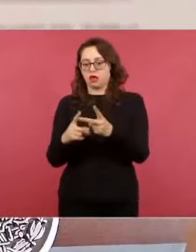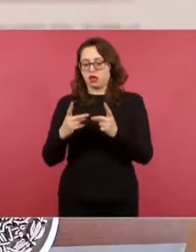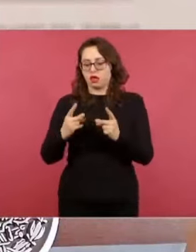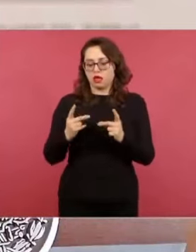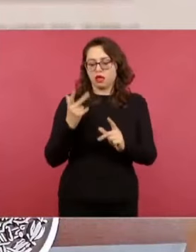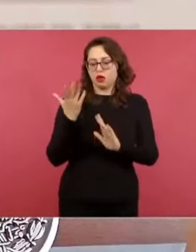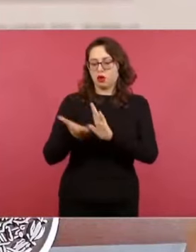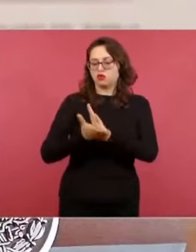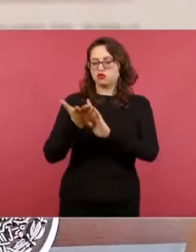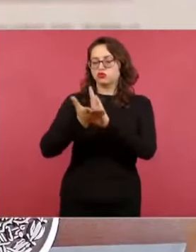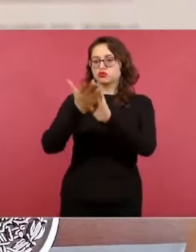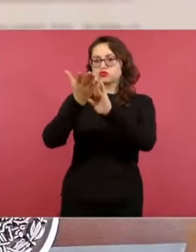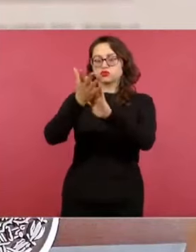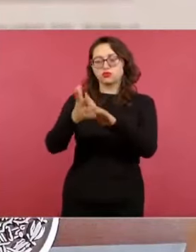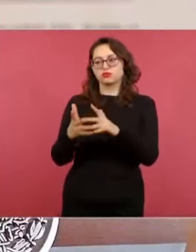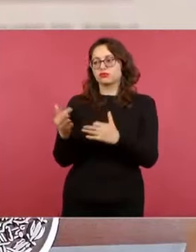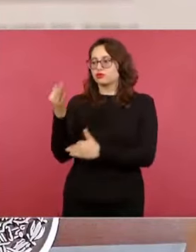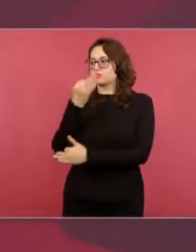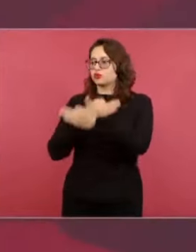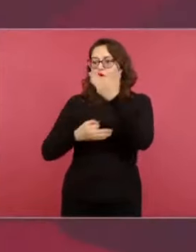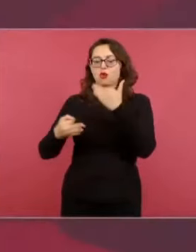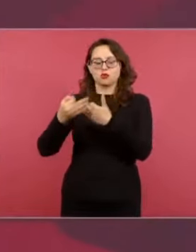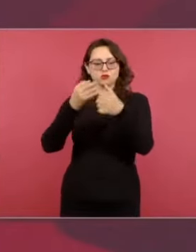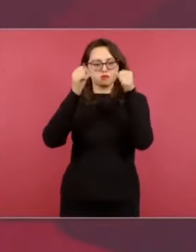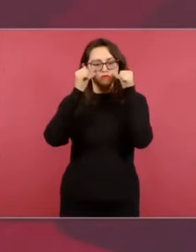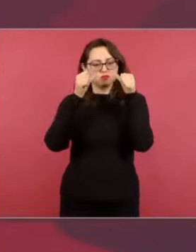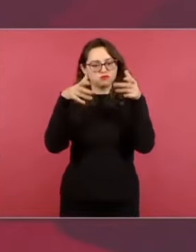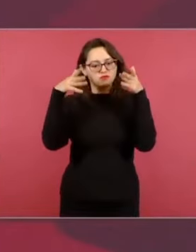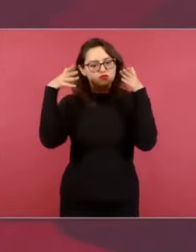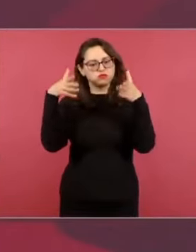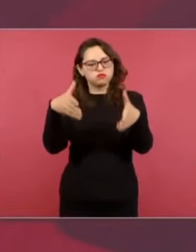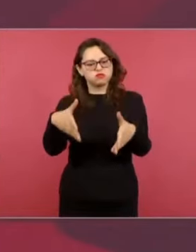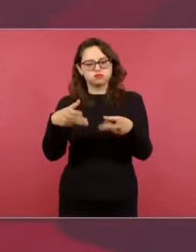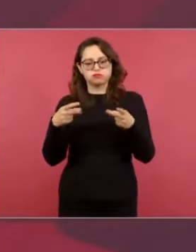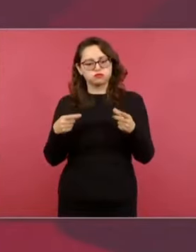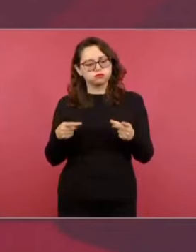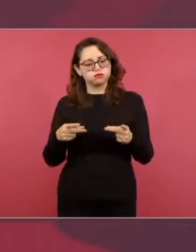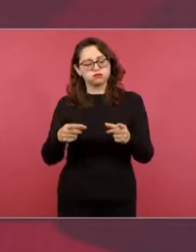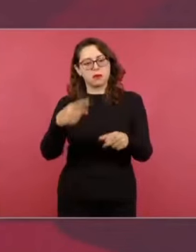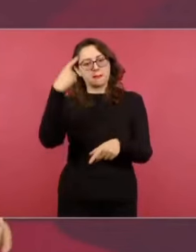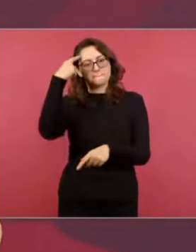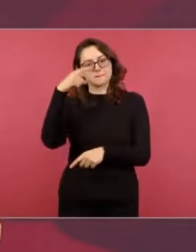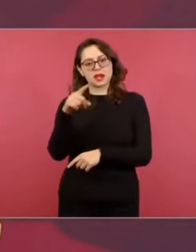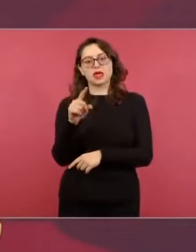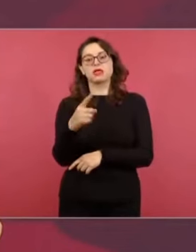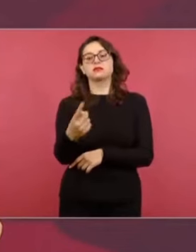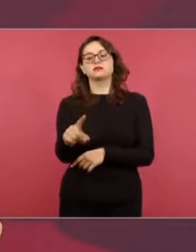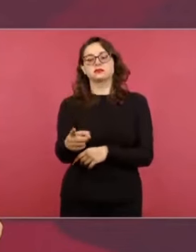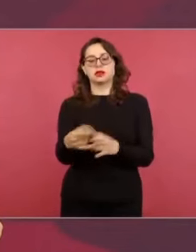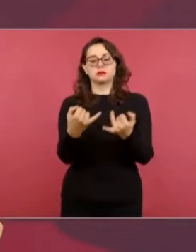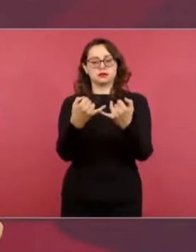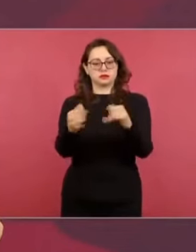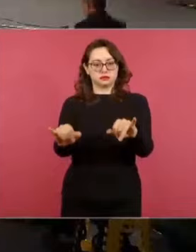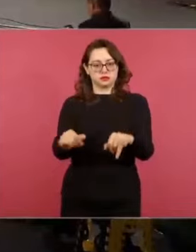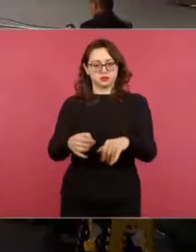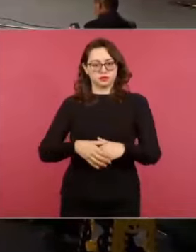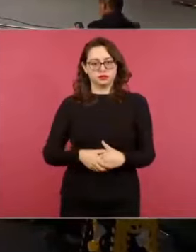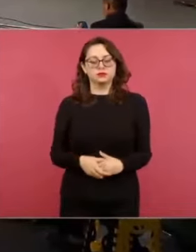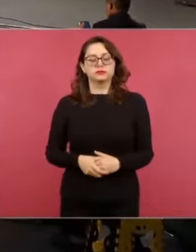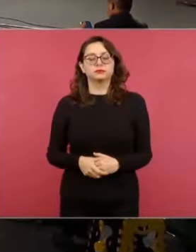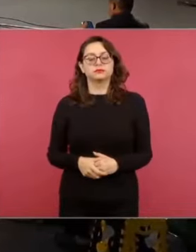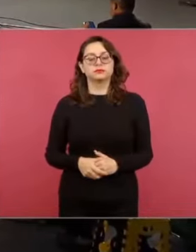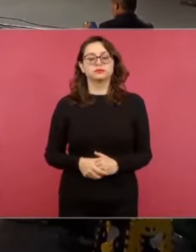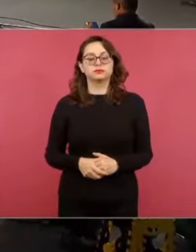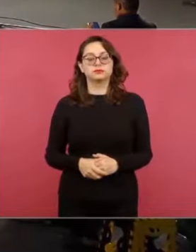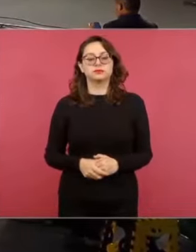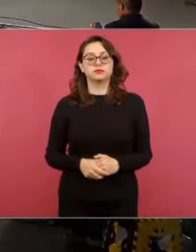para poder estar listos en diciembre a inaugurar esta extraordinaria obra. Aprovecho también